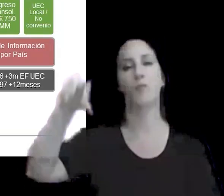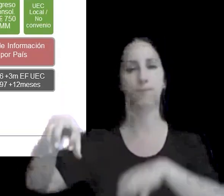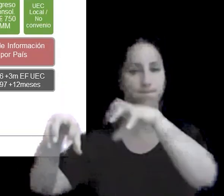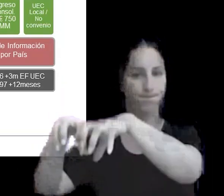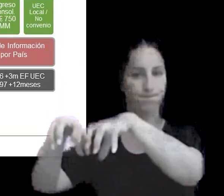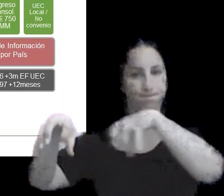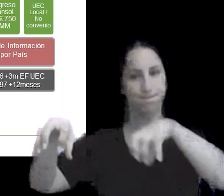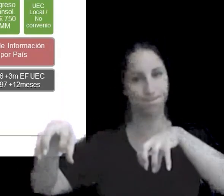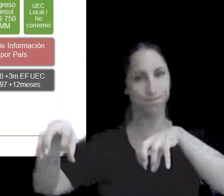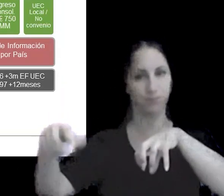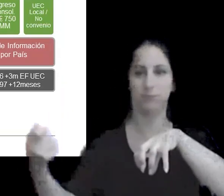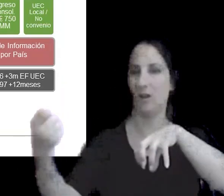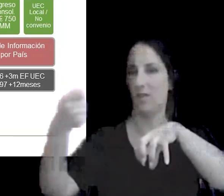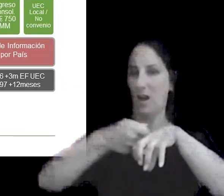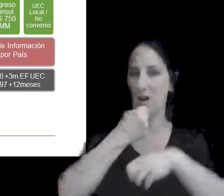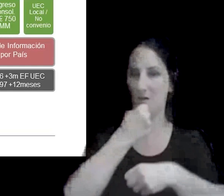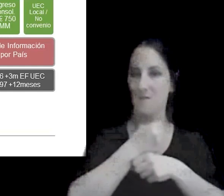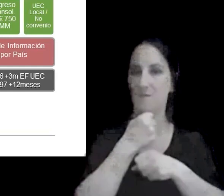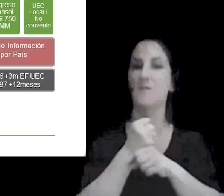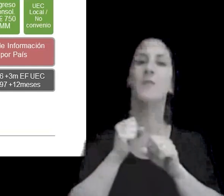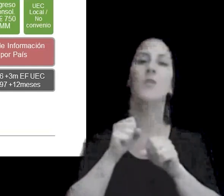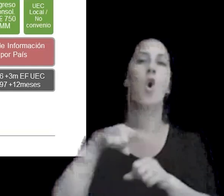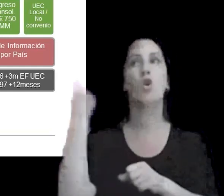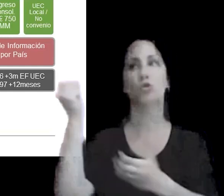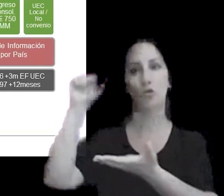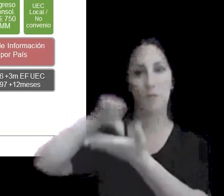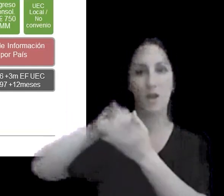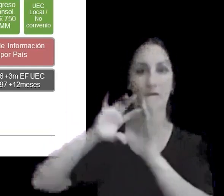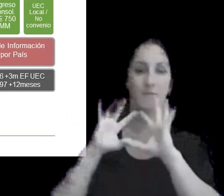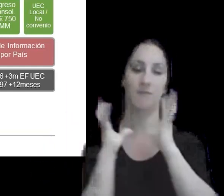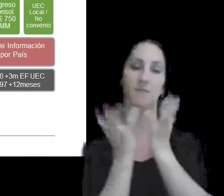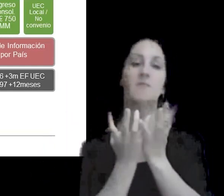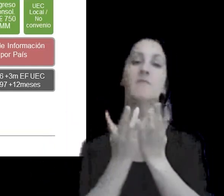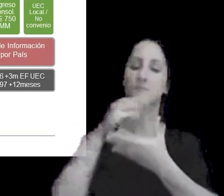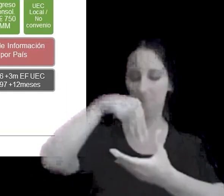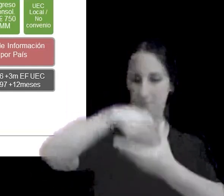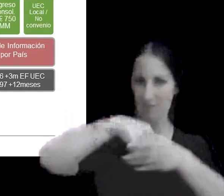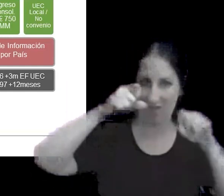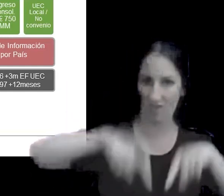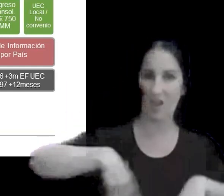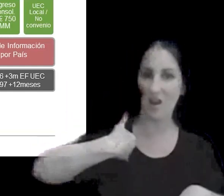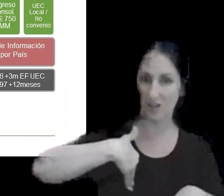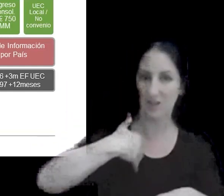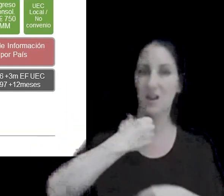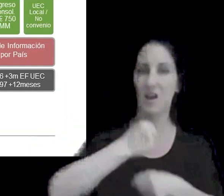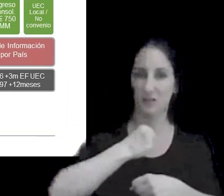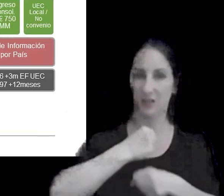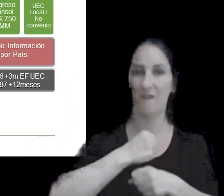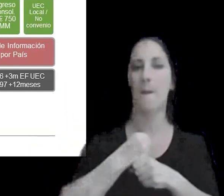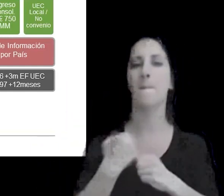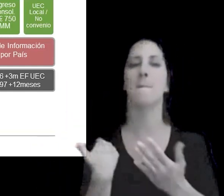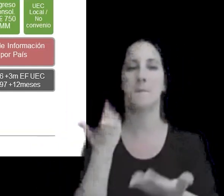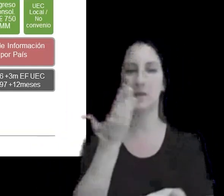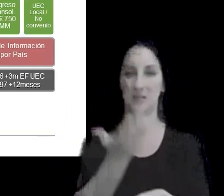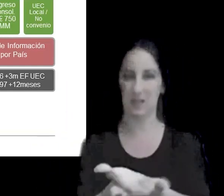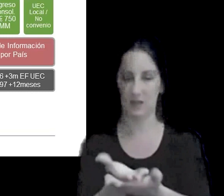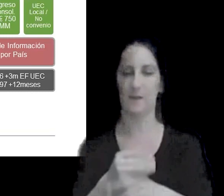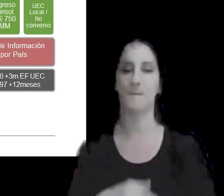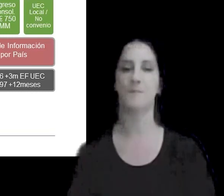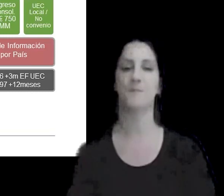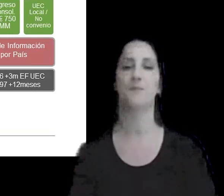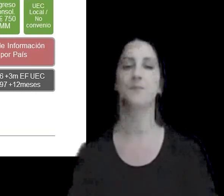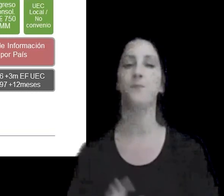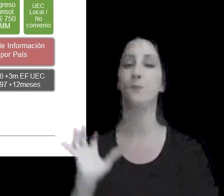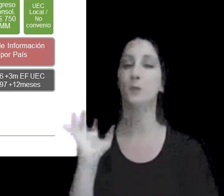de grupos multinacionales del exterior que subrogan en la entidad local la presentación o